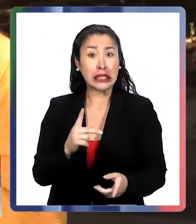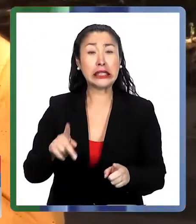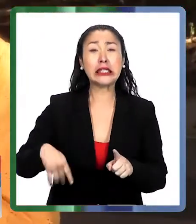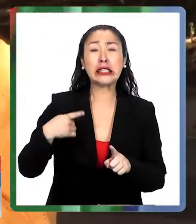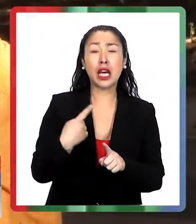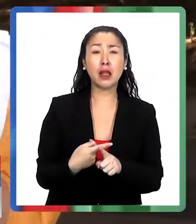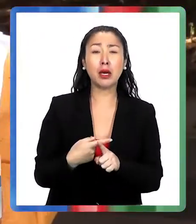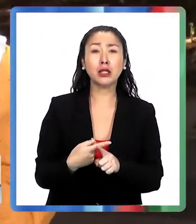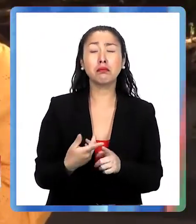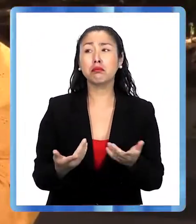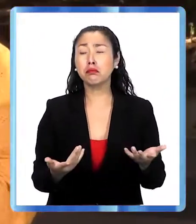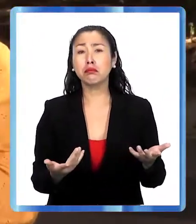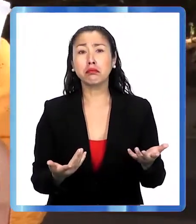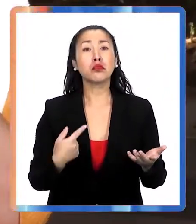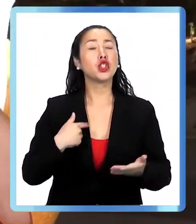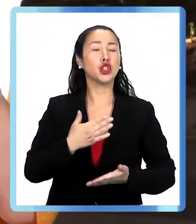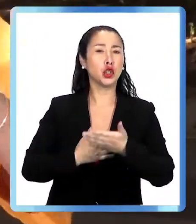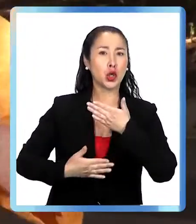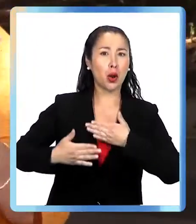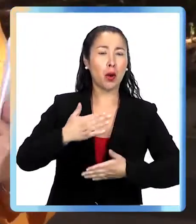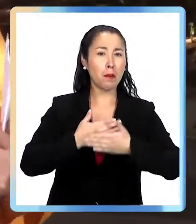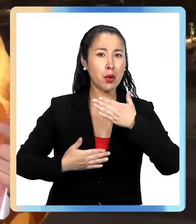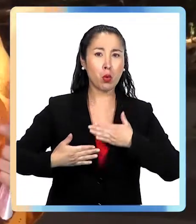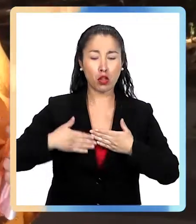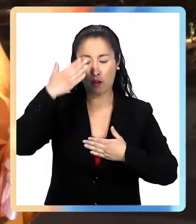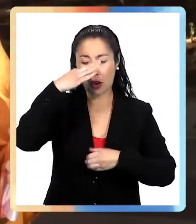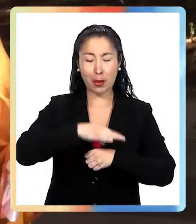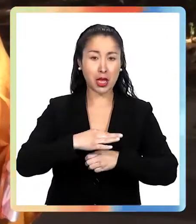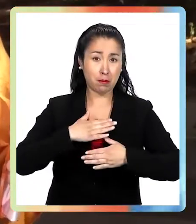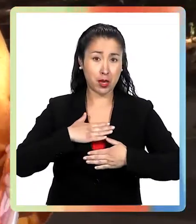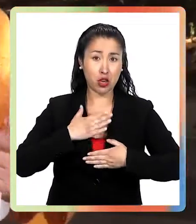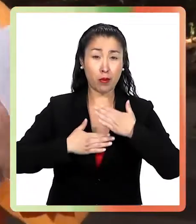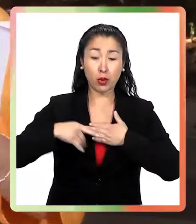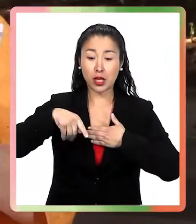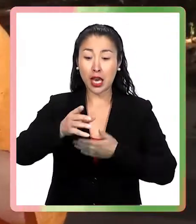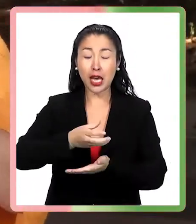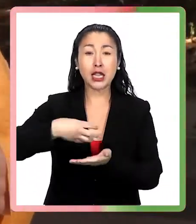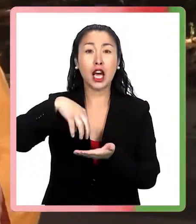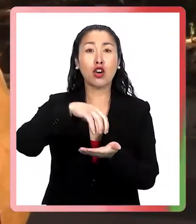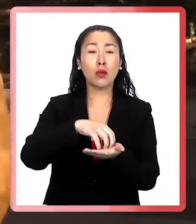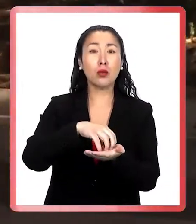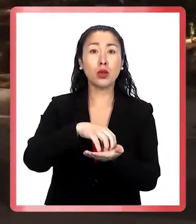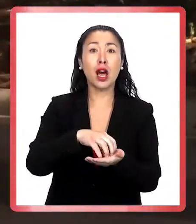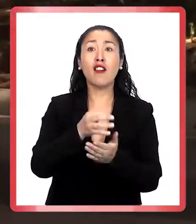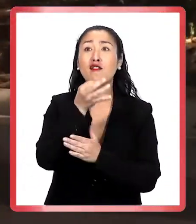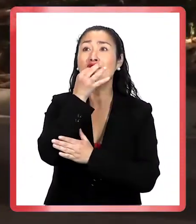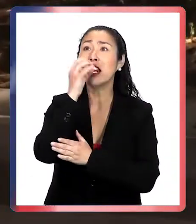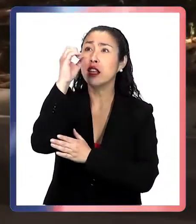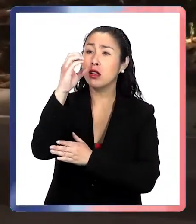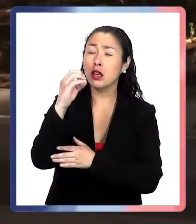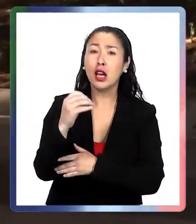¿cierto? Y además me estoy cuidando mis comorbilidades y esta comuna está